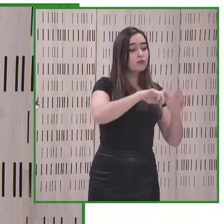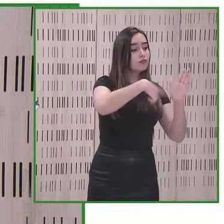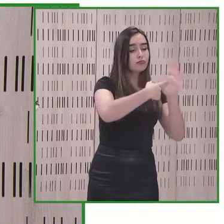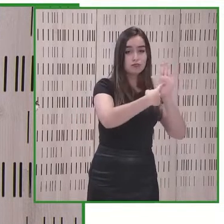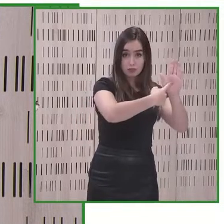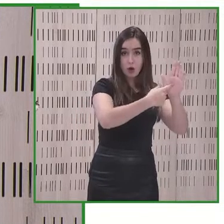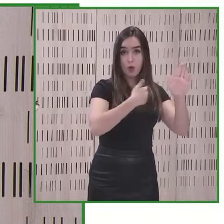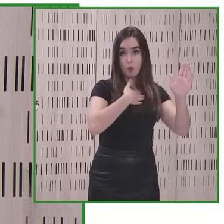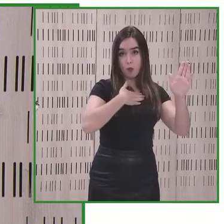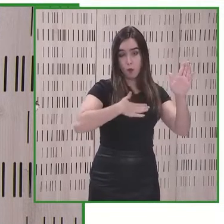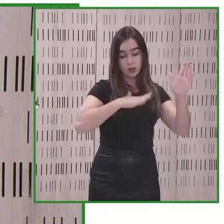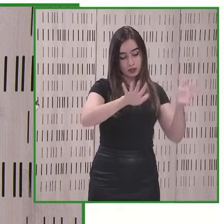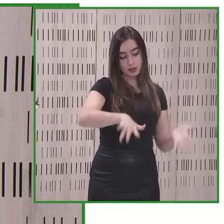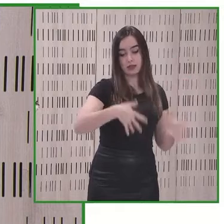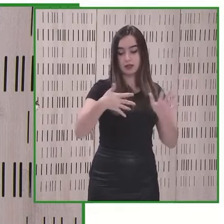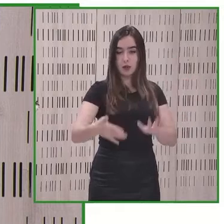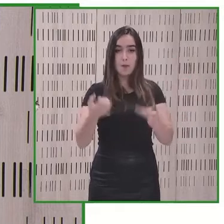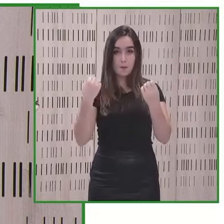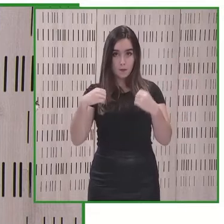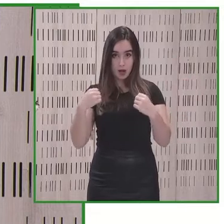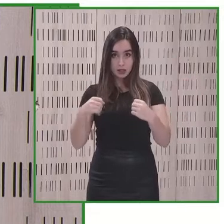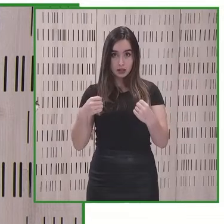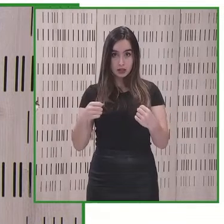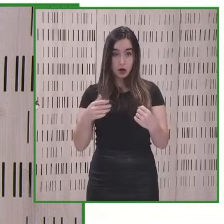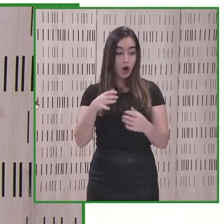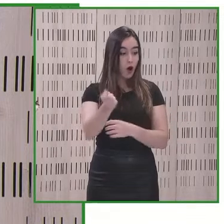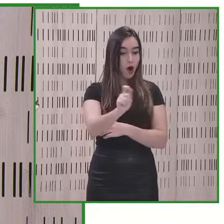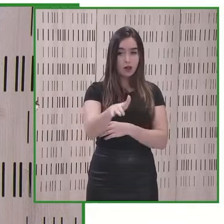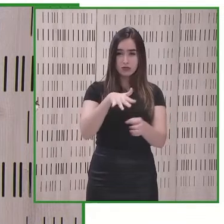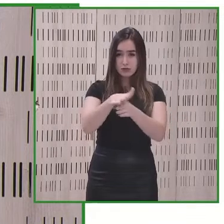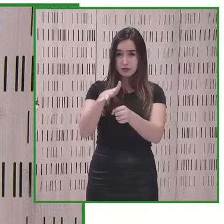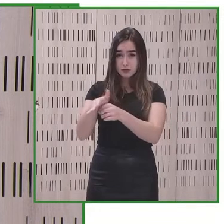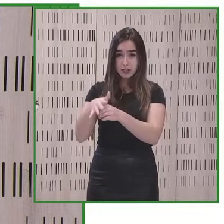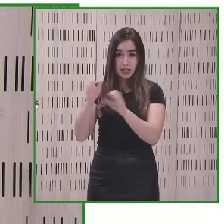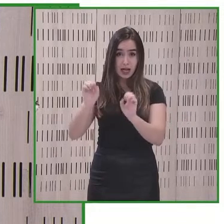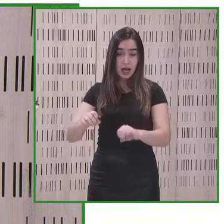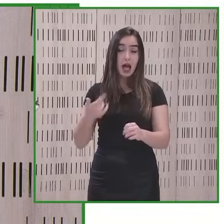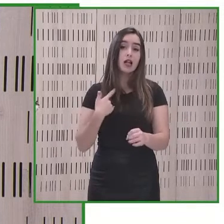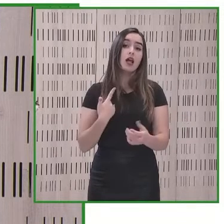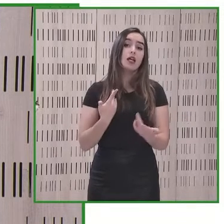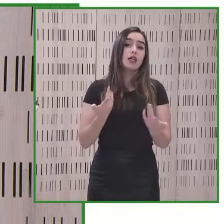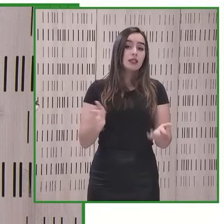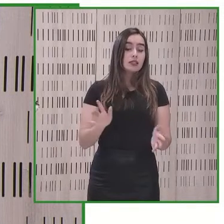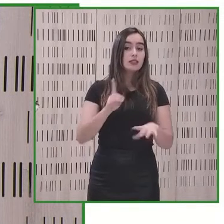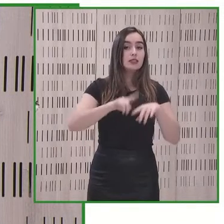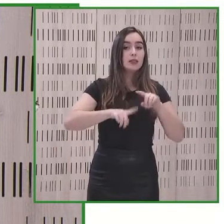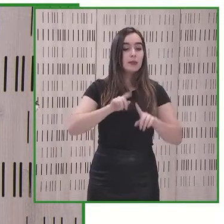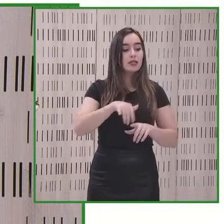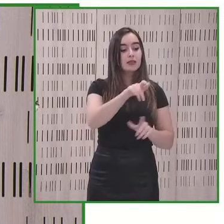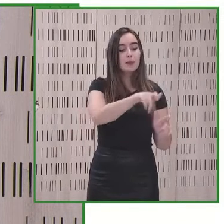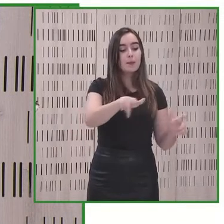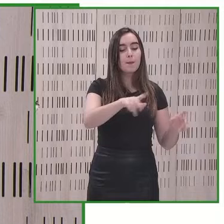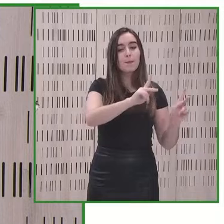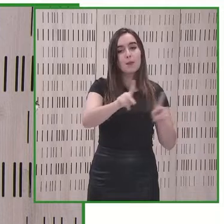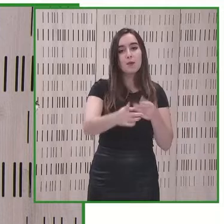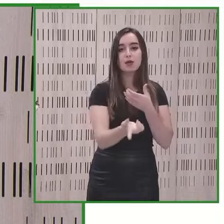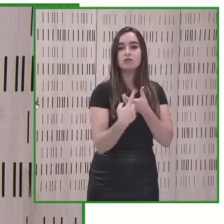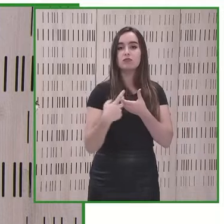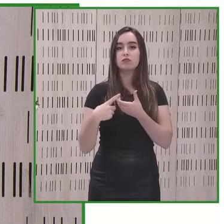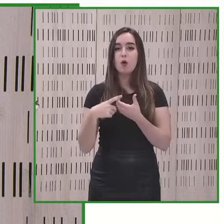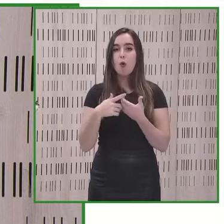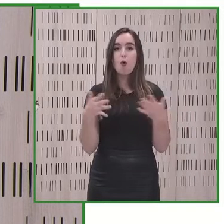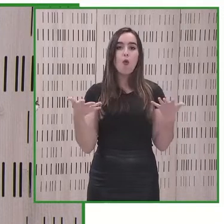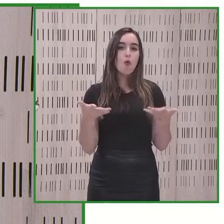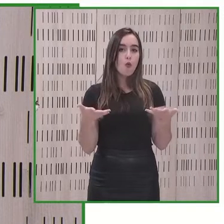real es decir que llegue a todos pero la vocación de partida está si no luego dependerá de los actores que entren en juego si son actores inclusivos que están